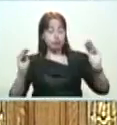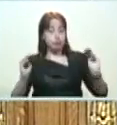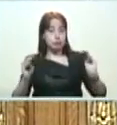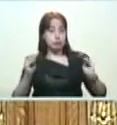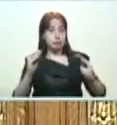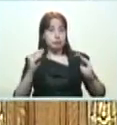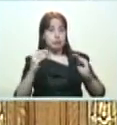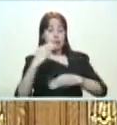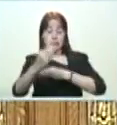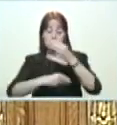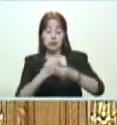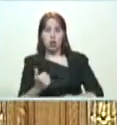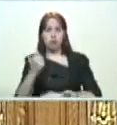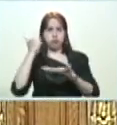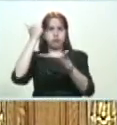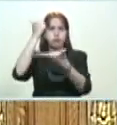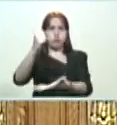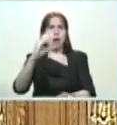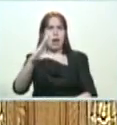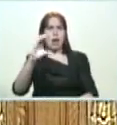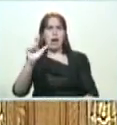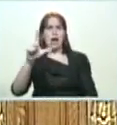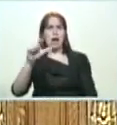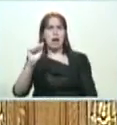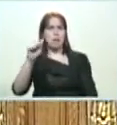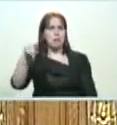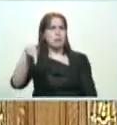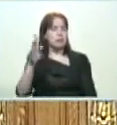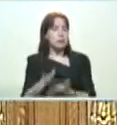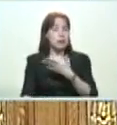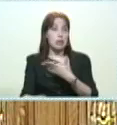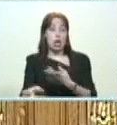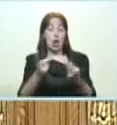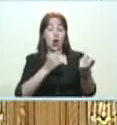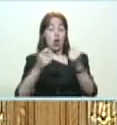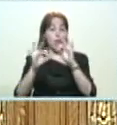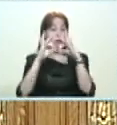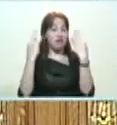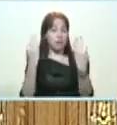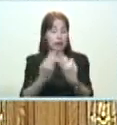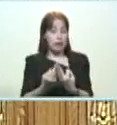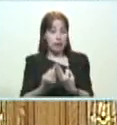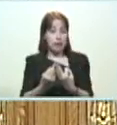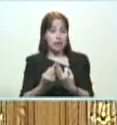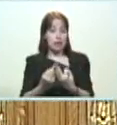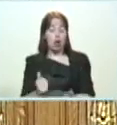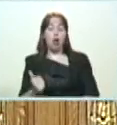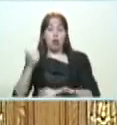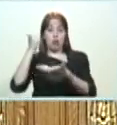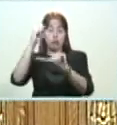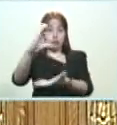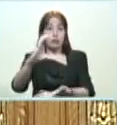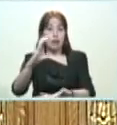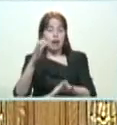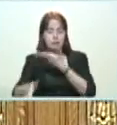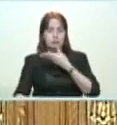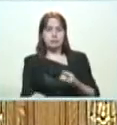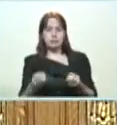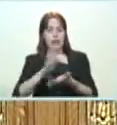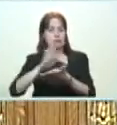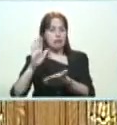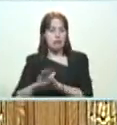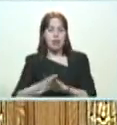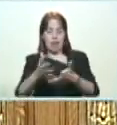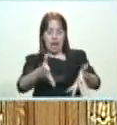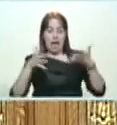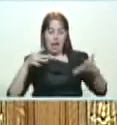Creamos los CLAP, que son la gran fuerza de la nueva economía familiar y local. Y sin los CLAP no tuviéramos estabilidad ni tuviéramos